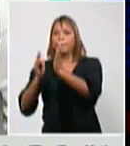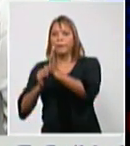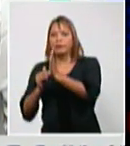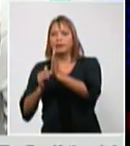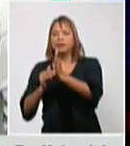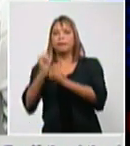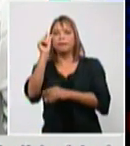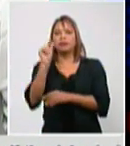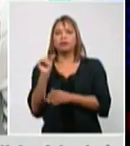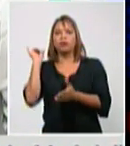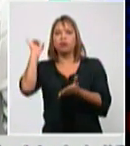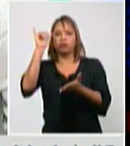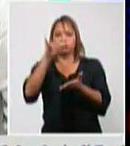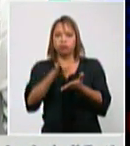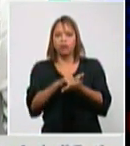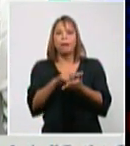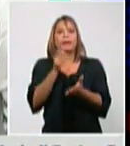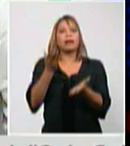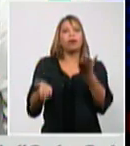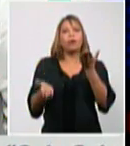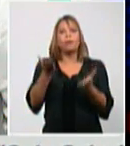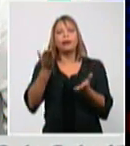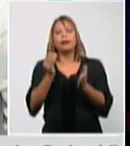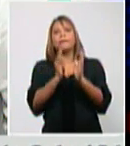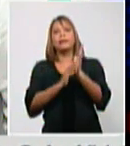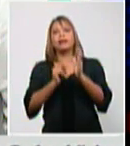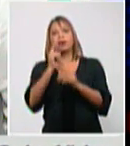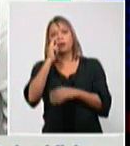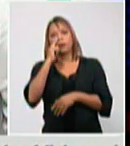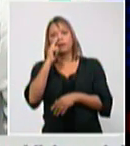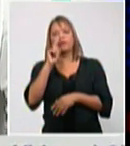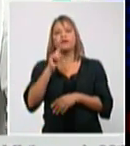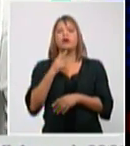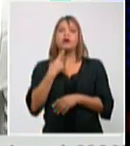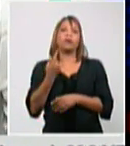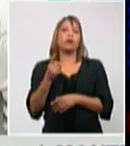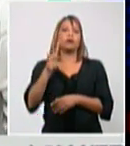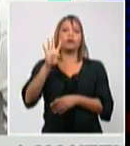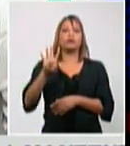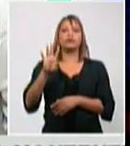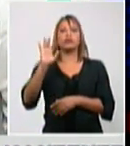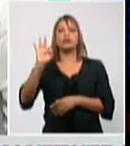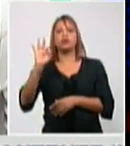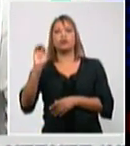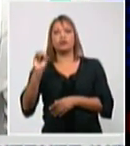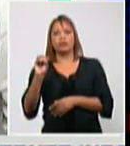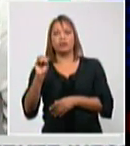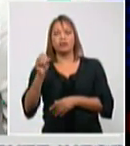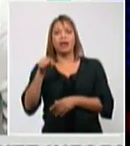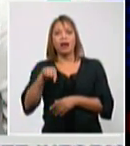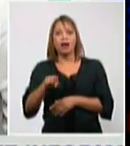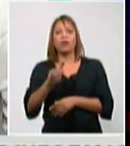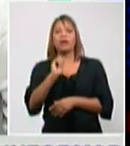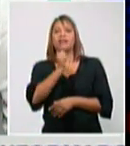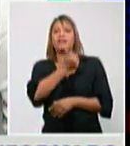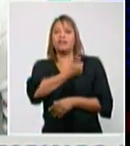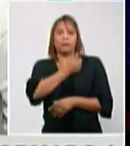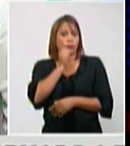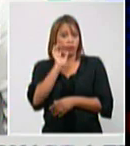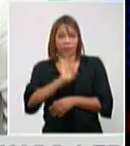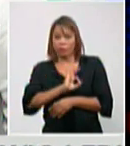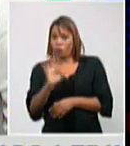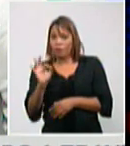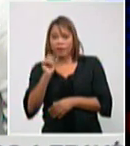comparar el mes de noviembre fueron 480 y diciembre aún sin terminar pues